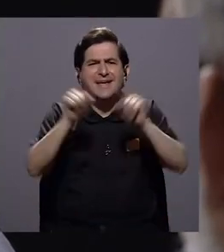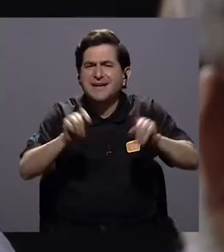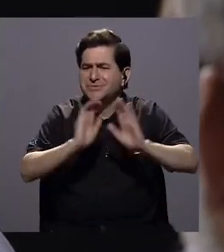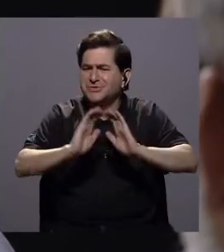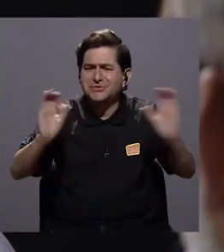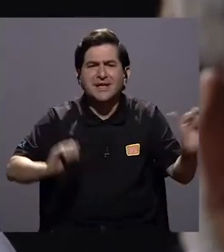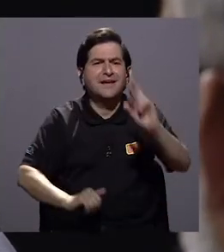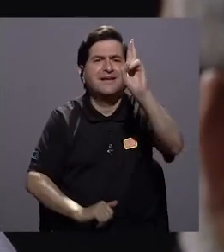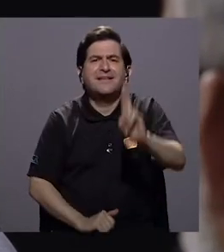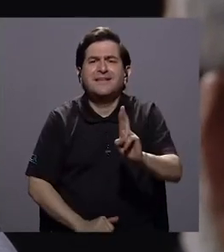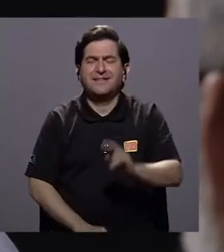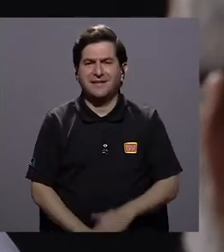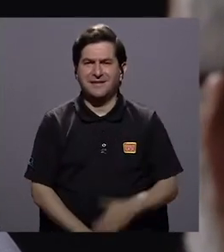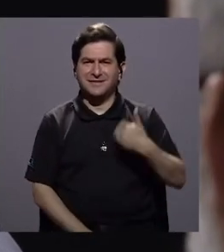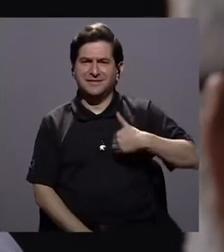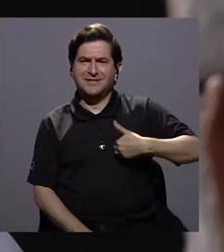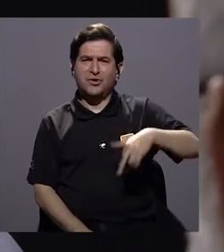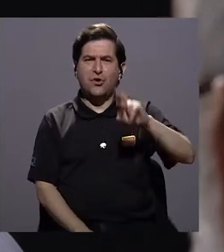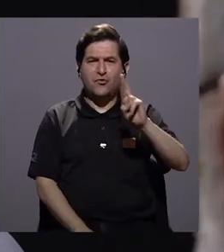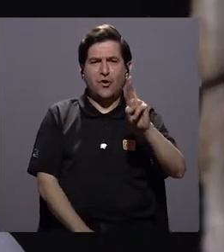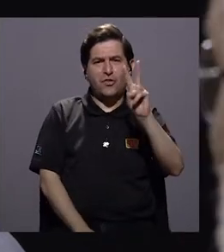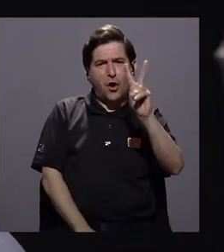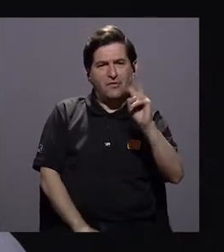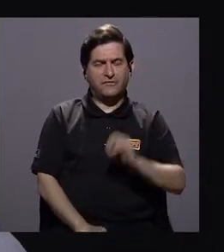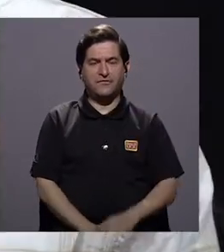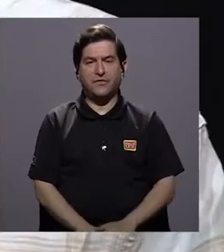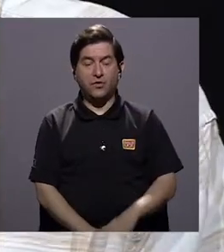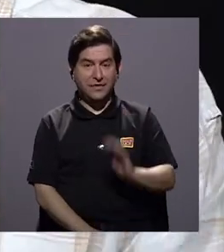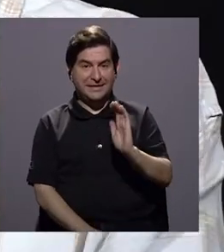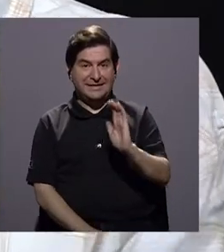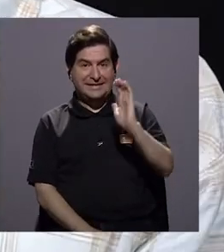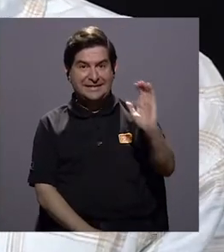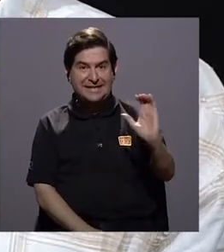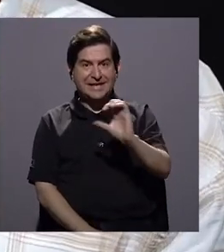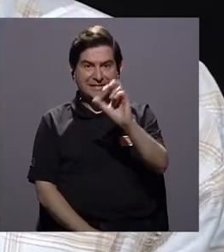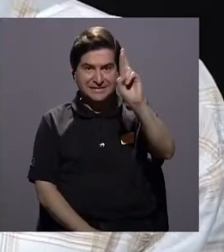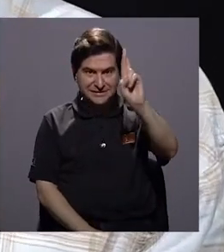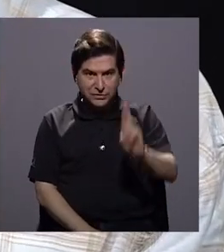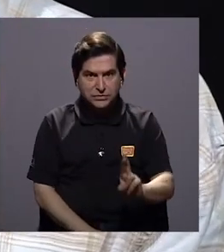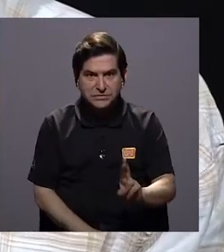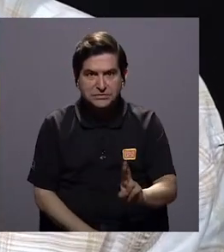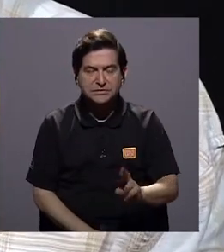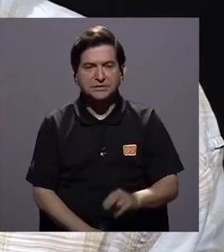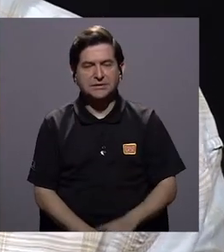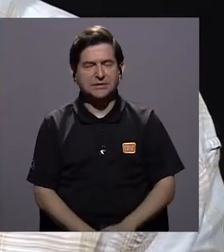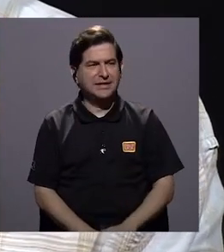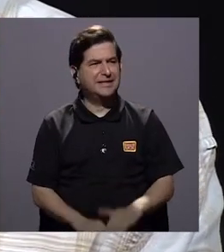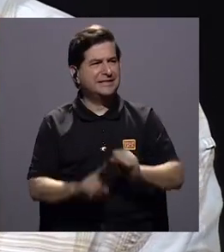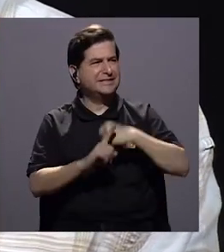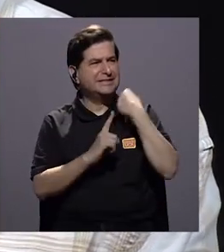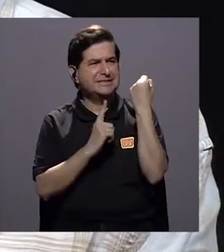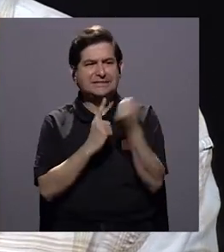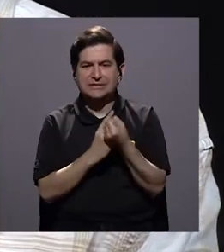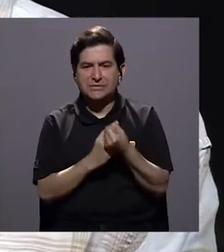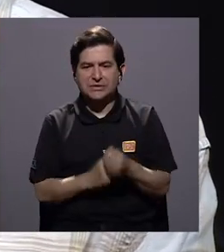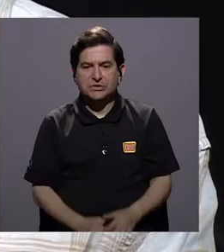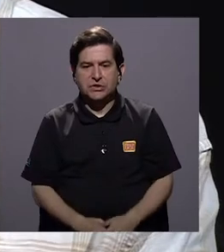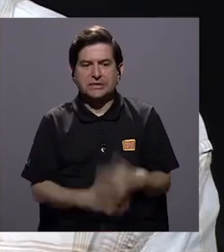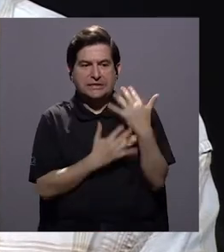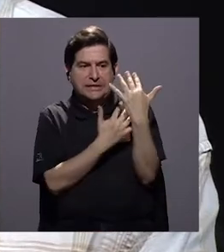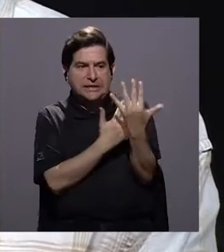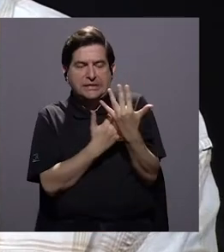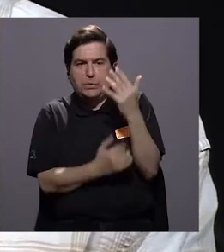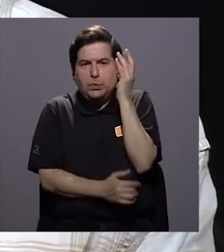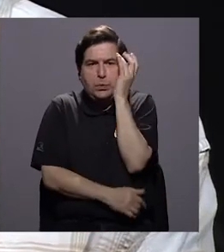con la niñez costarricense, don Rodolfo? La niñez costarricense realmente está en un impas